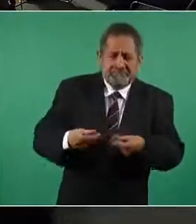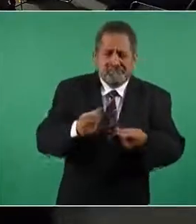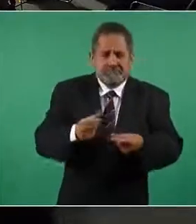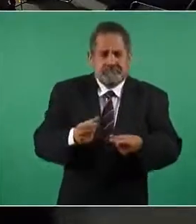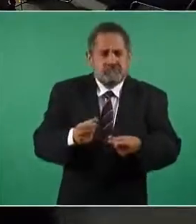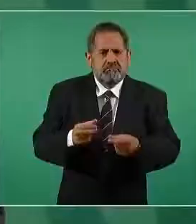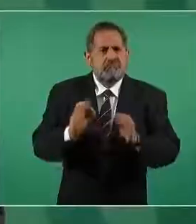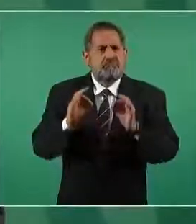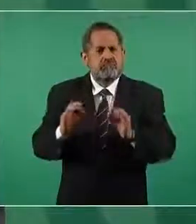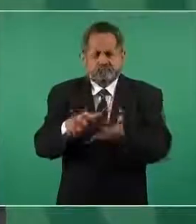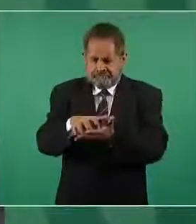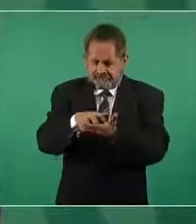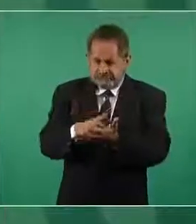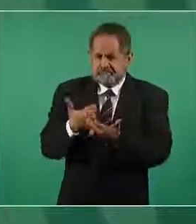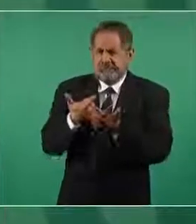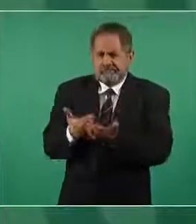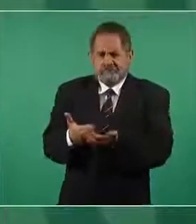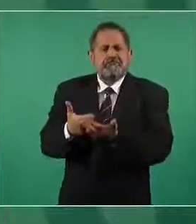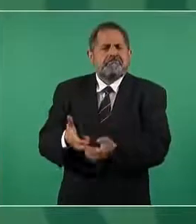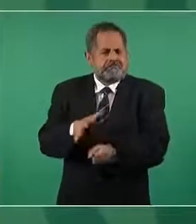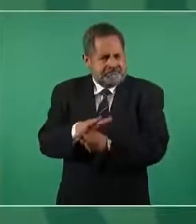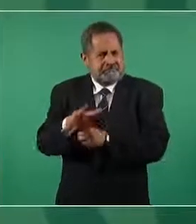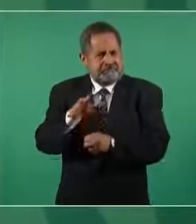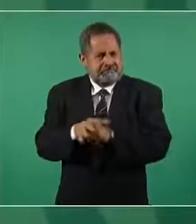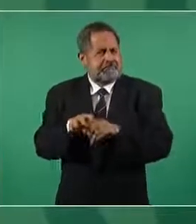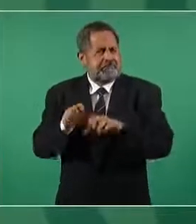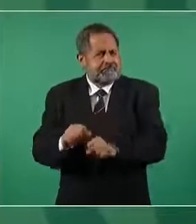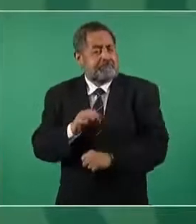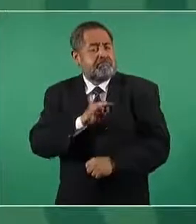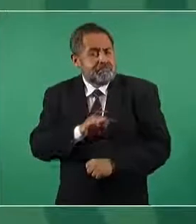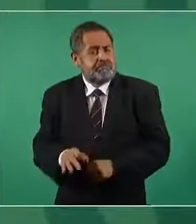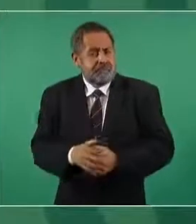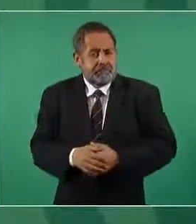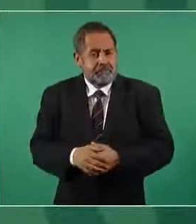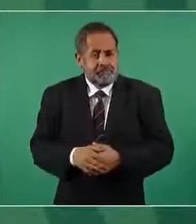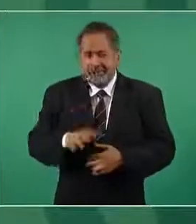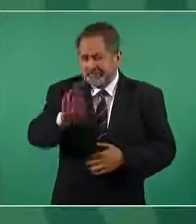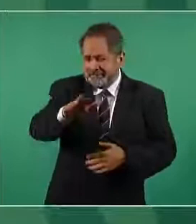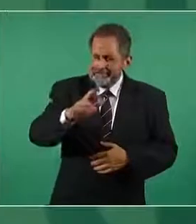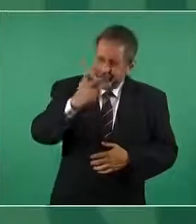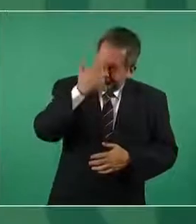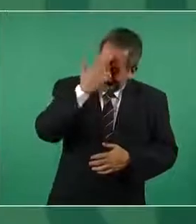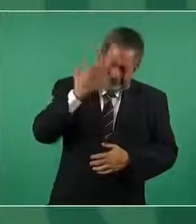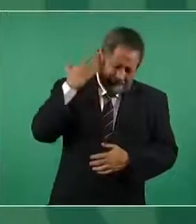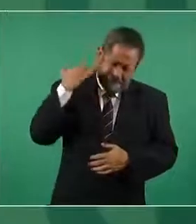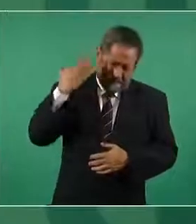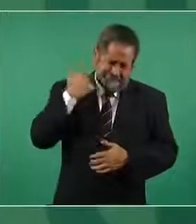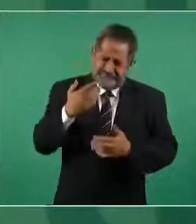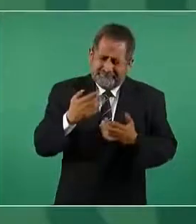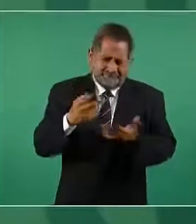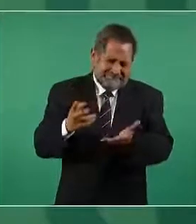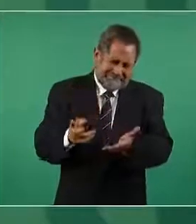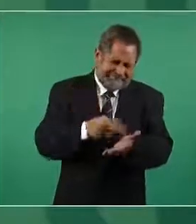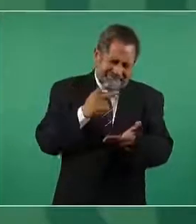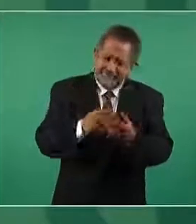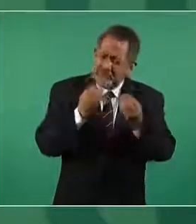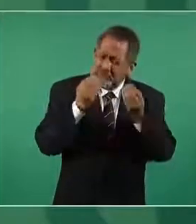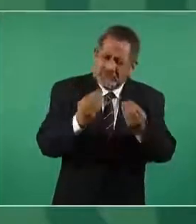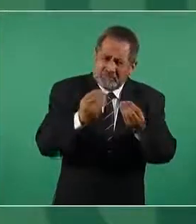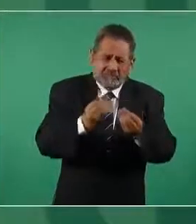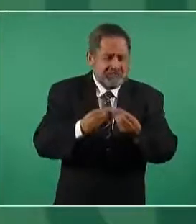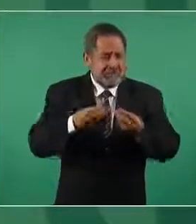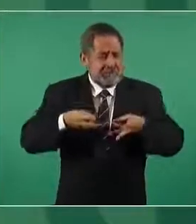no me voy a cansar de decir que era mucho, mucho, mucho, mucho, mucho